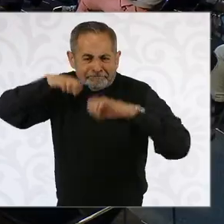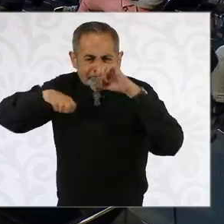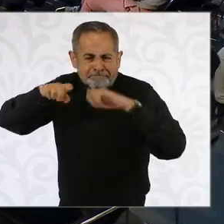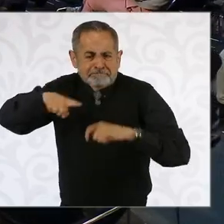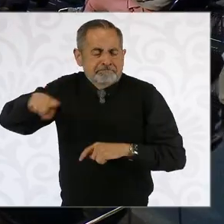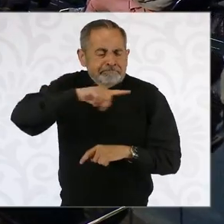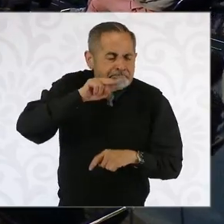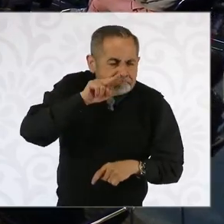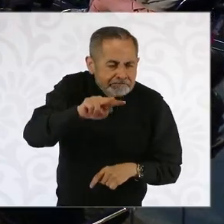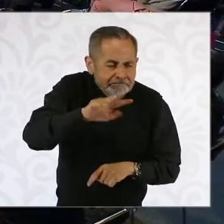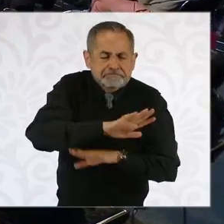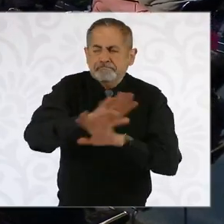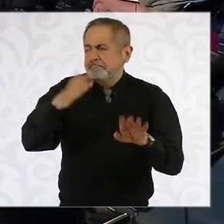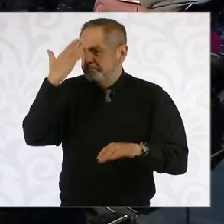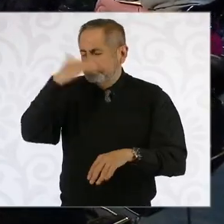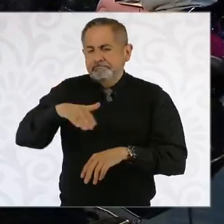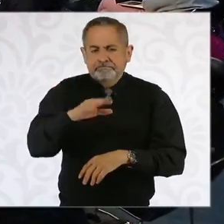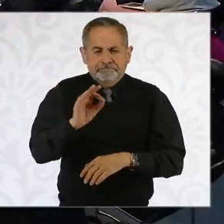conozca.